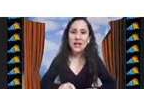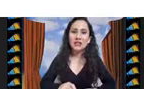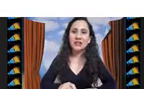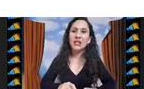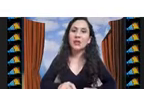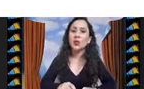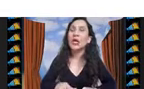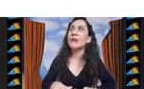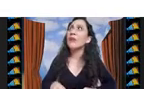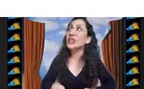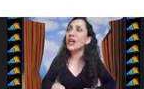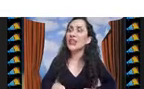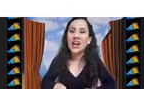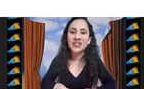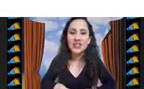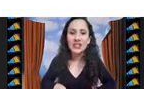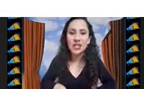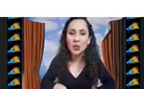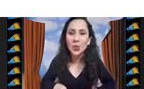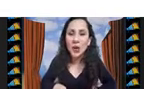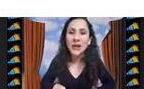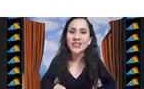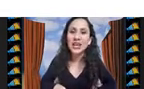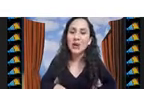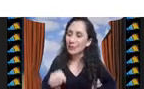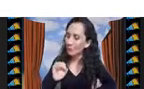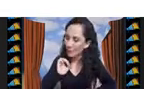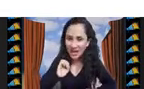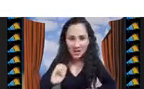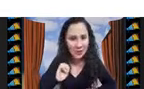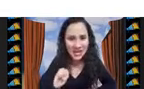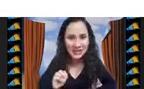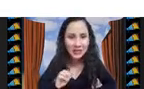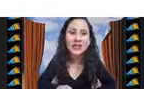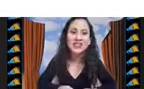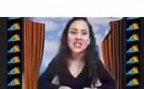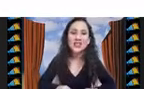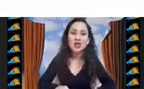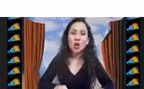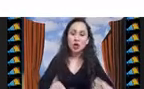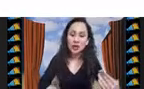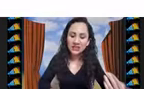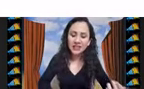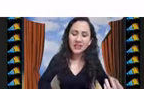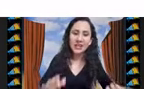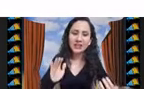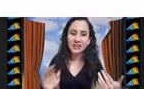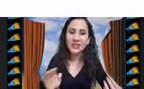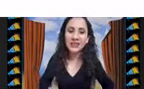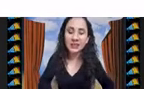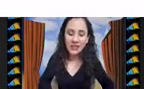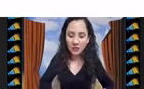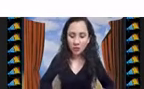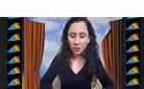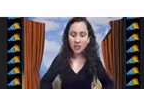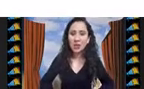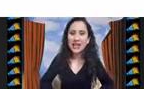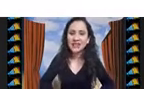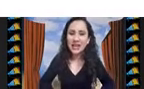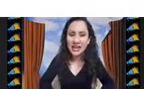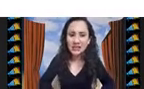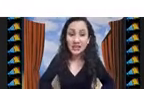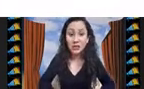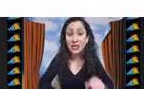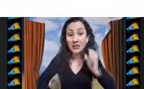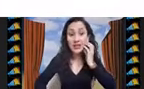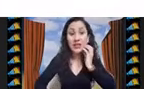instancias dijimos ok vamos a generar instancias nuevas ahora sí pero bien difíciles con estas características que ya vimos que